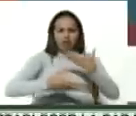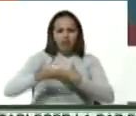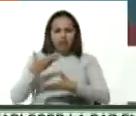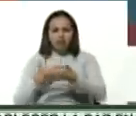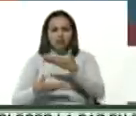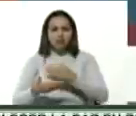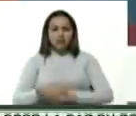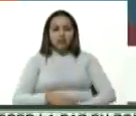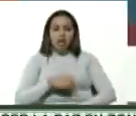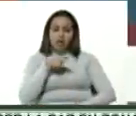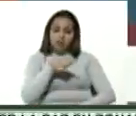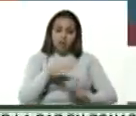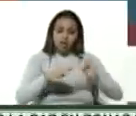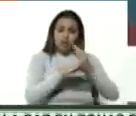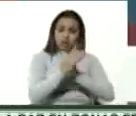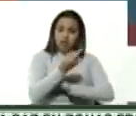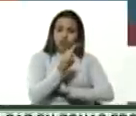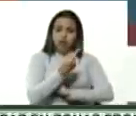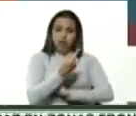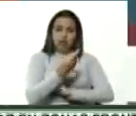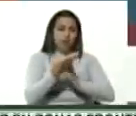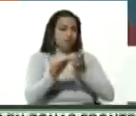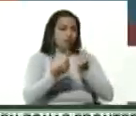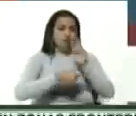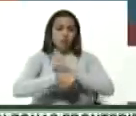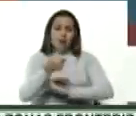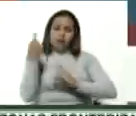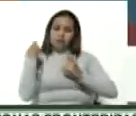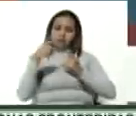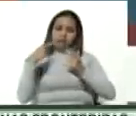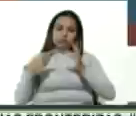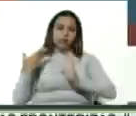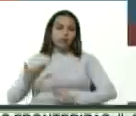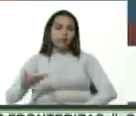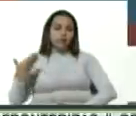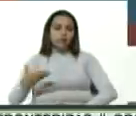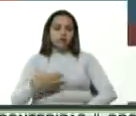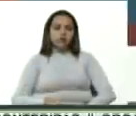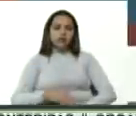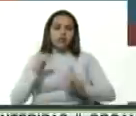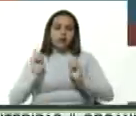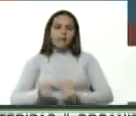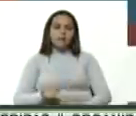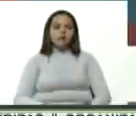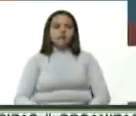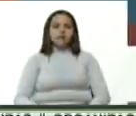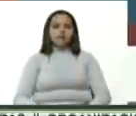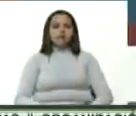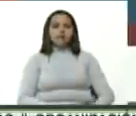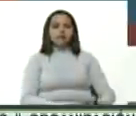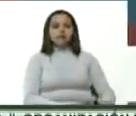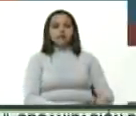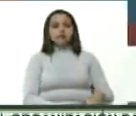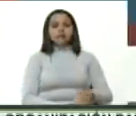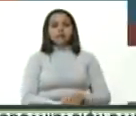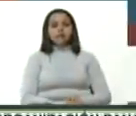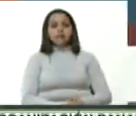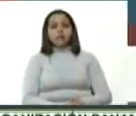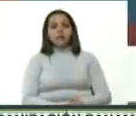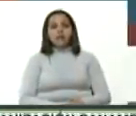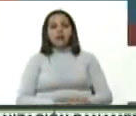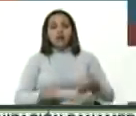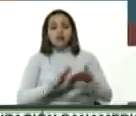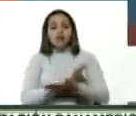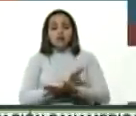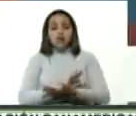limita a las sanciones, sino que es mucho más importante. Por supuesto, la operación mercenaria